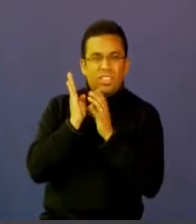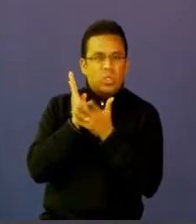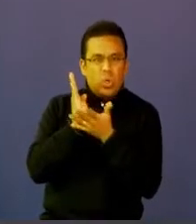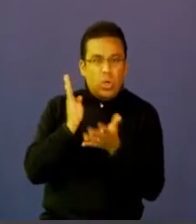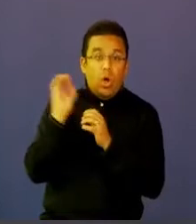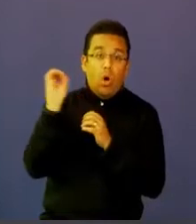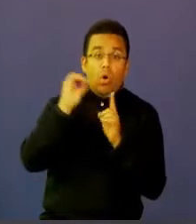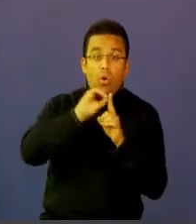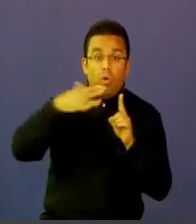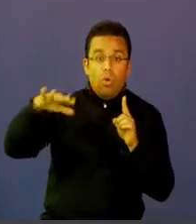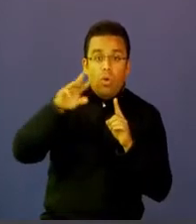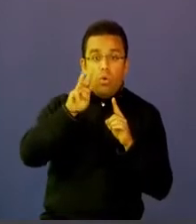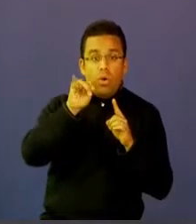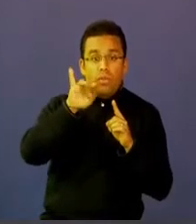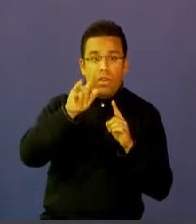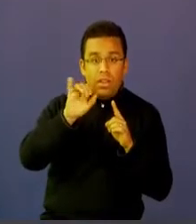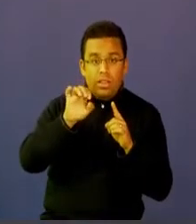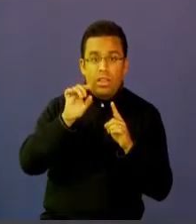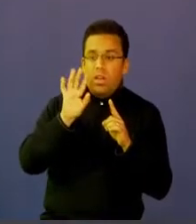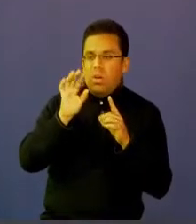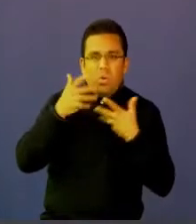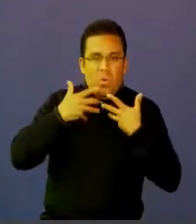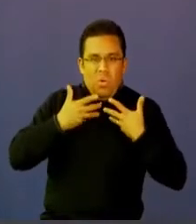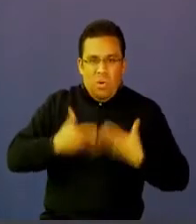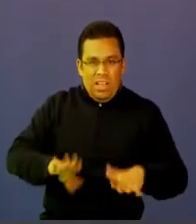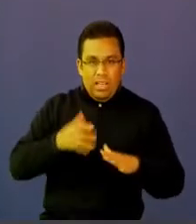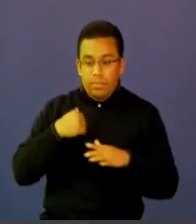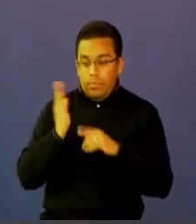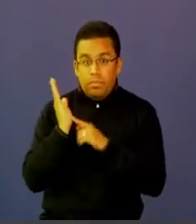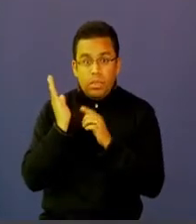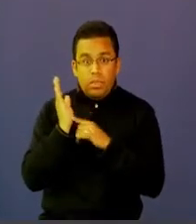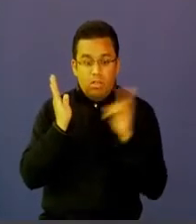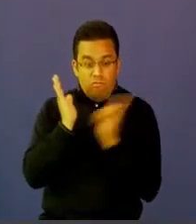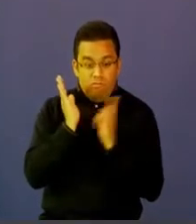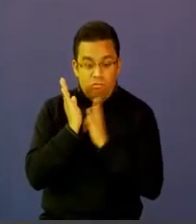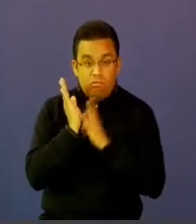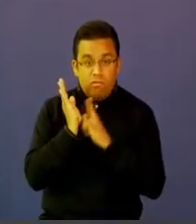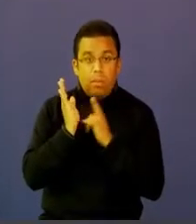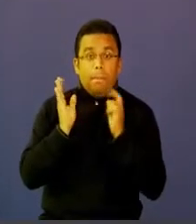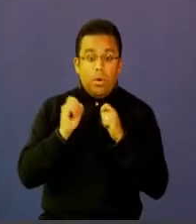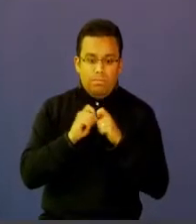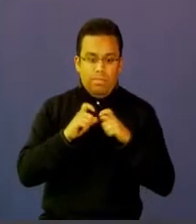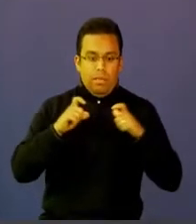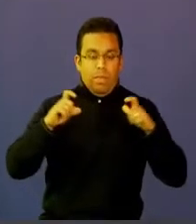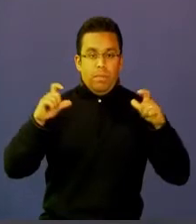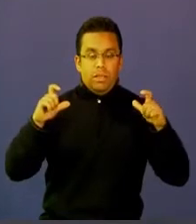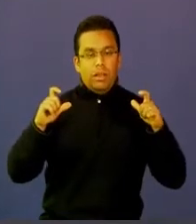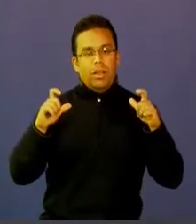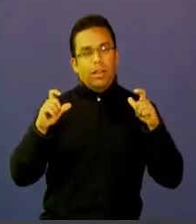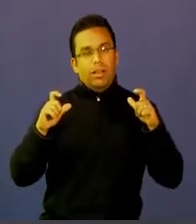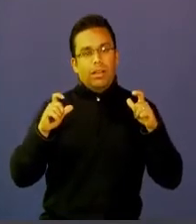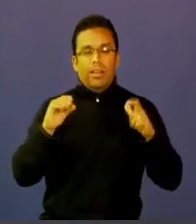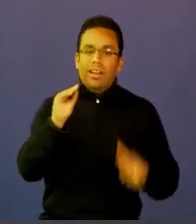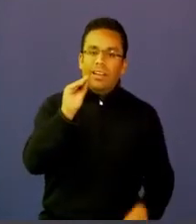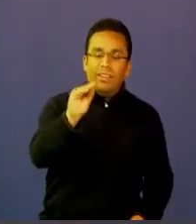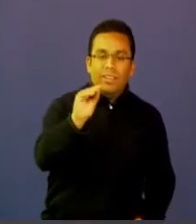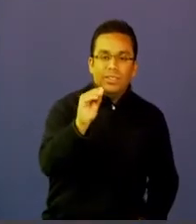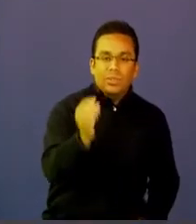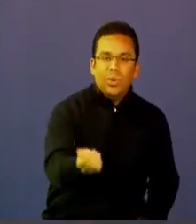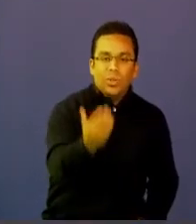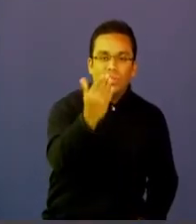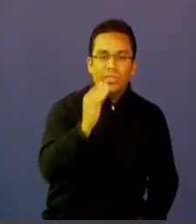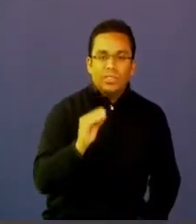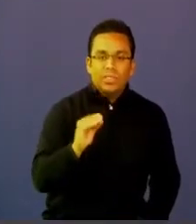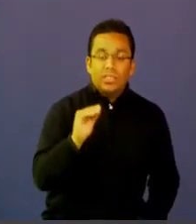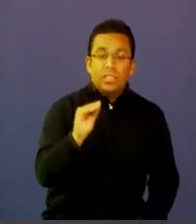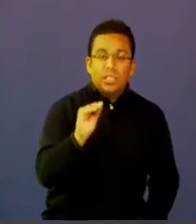red Wi-Fi, aunque sea libre, eso nos lleva a tener una nueva premisa. Y es que requerimos cada